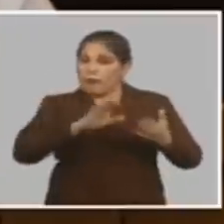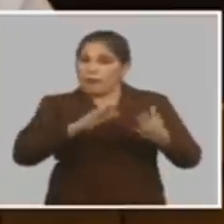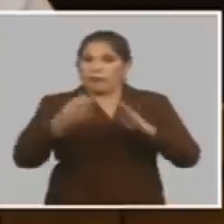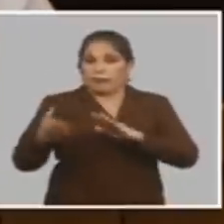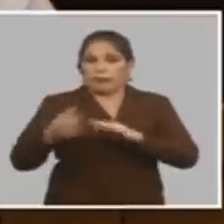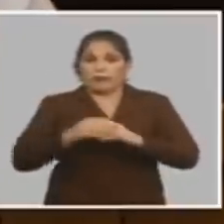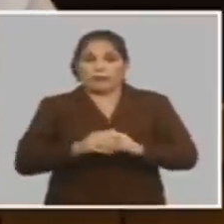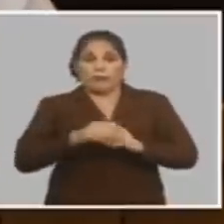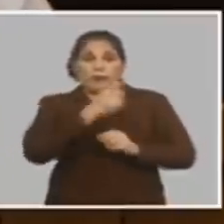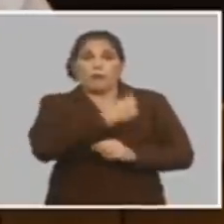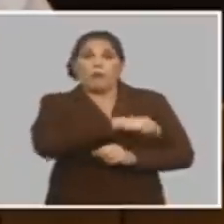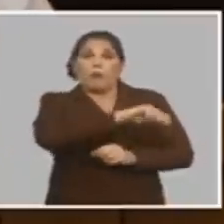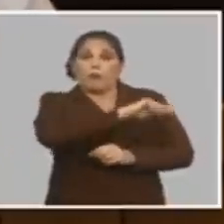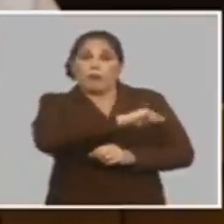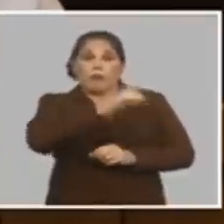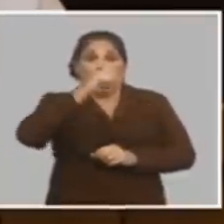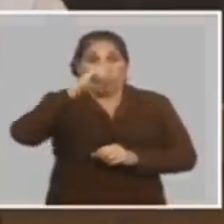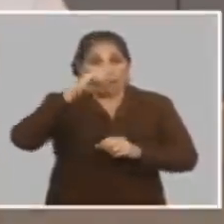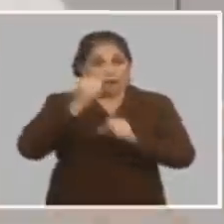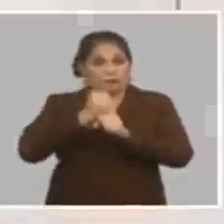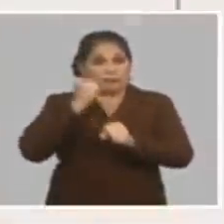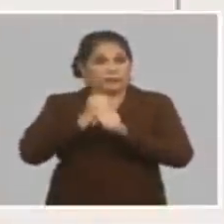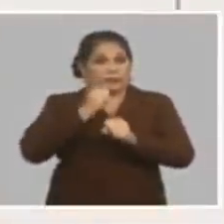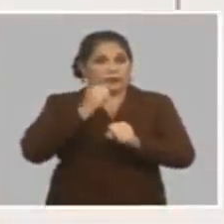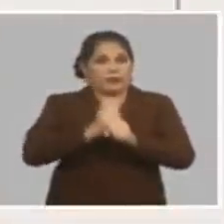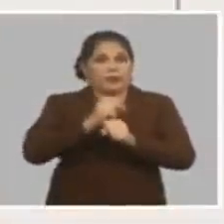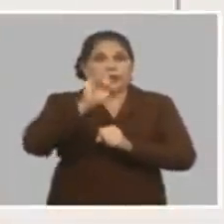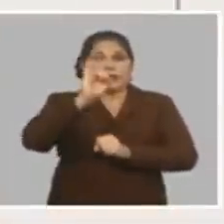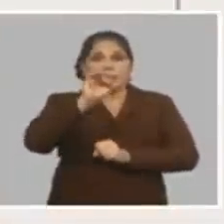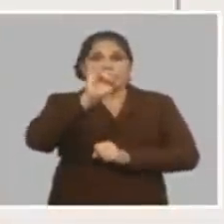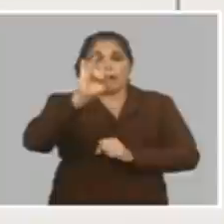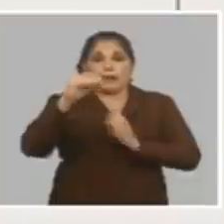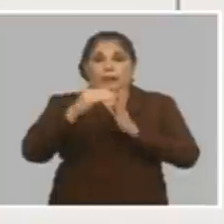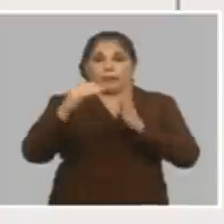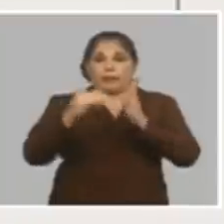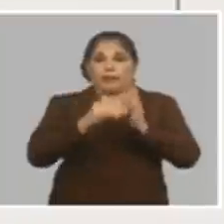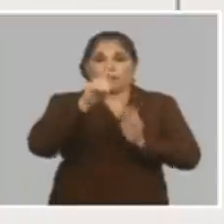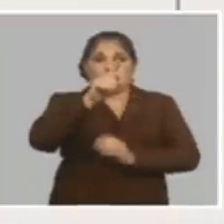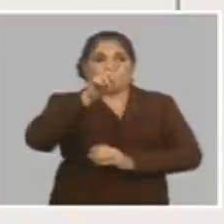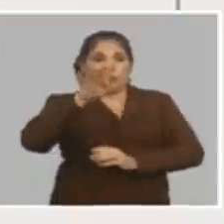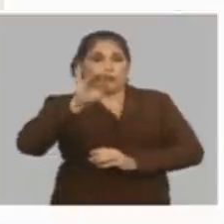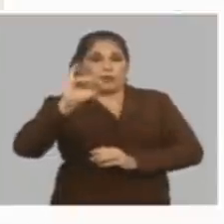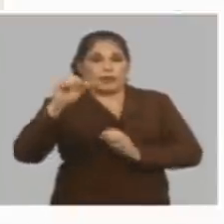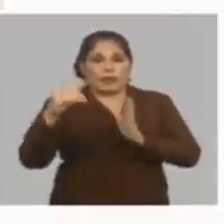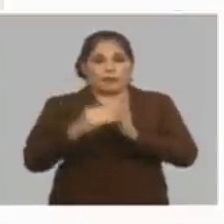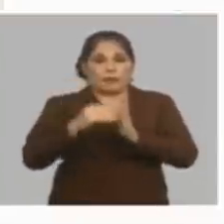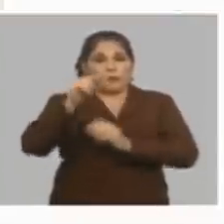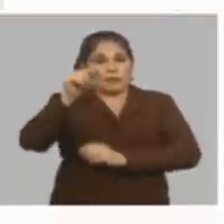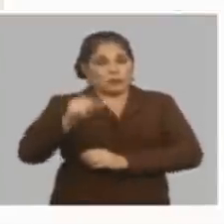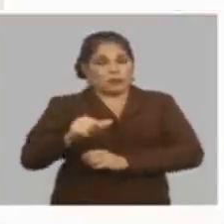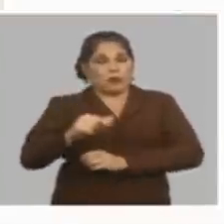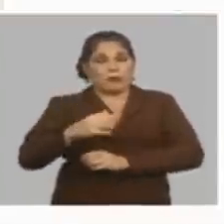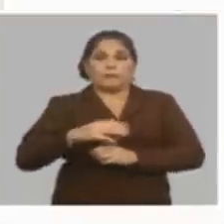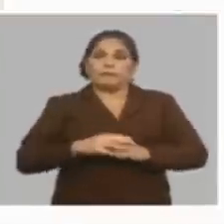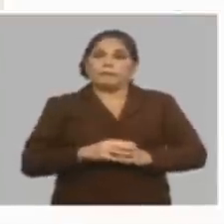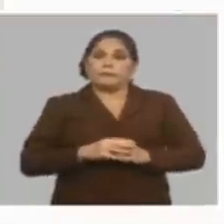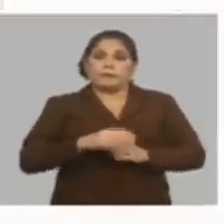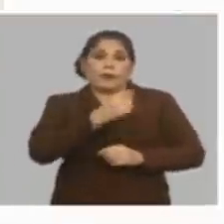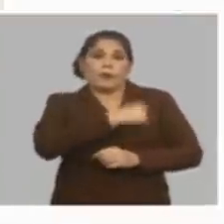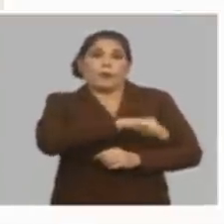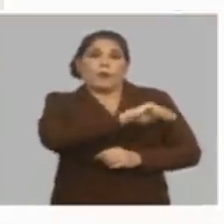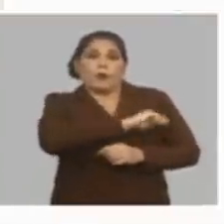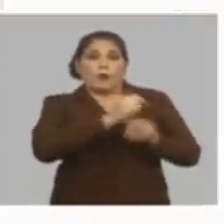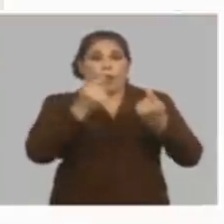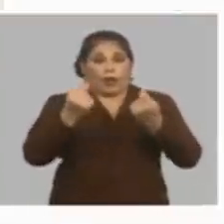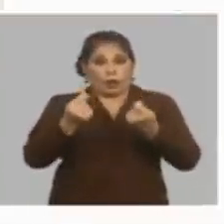la población en edad laboral son 7.146.000 cubanos y la población